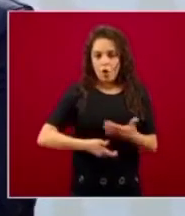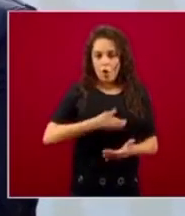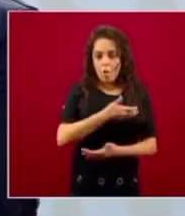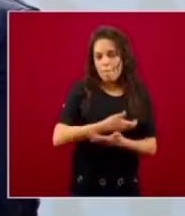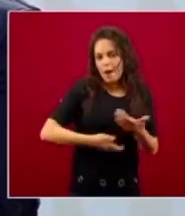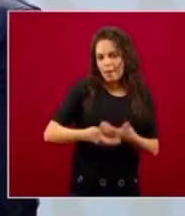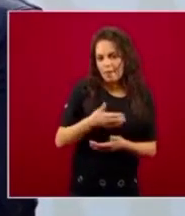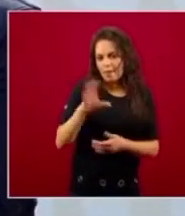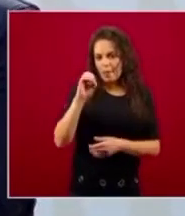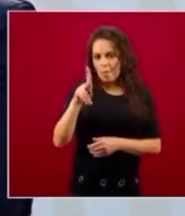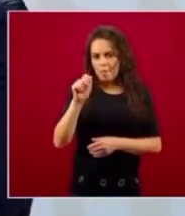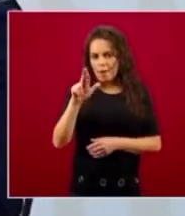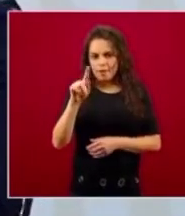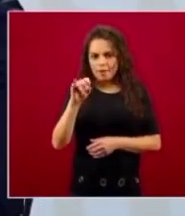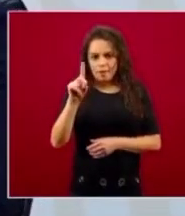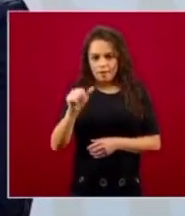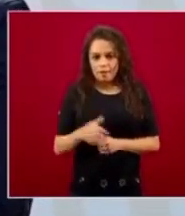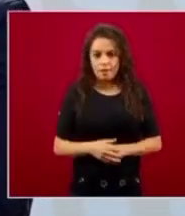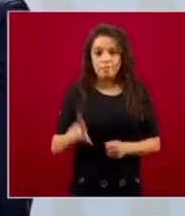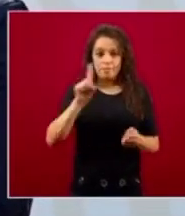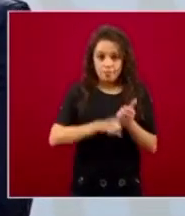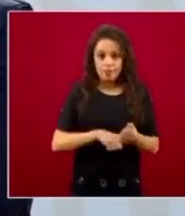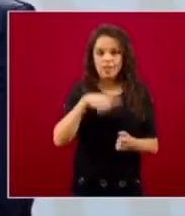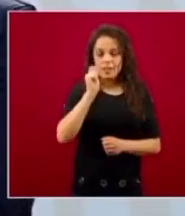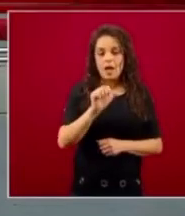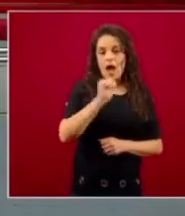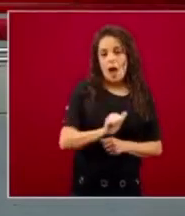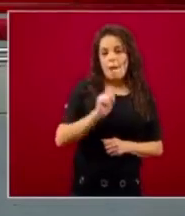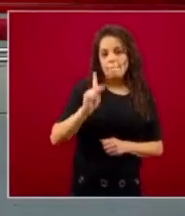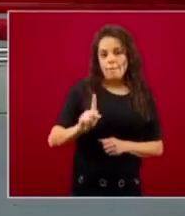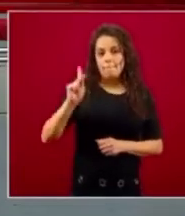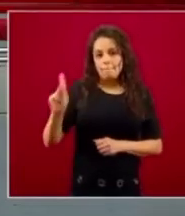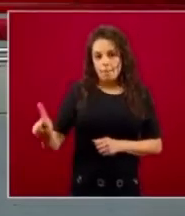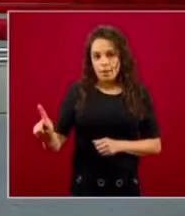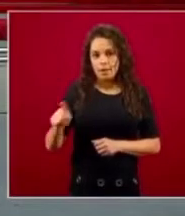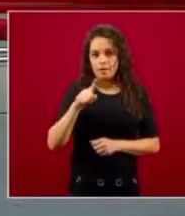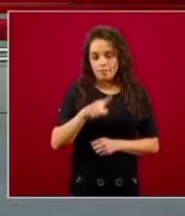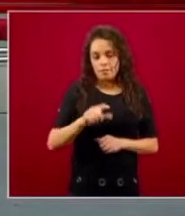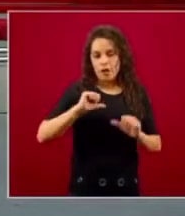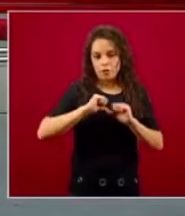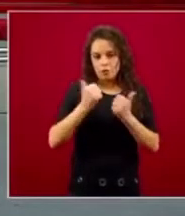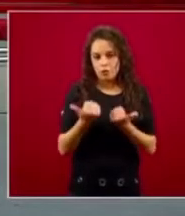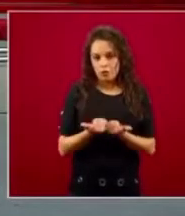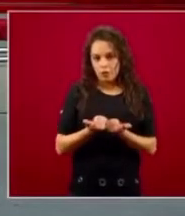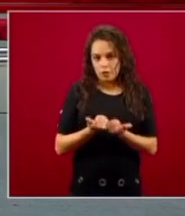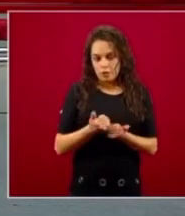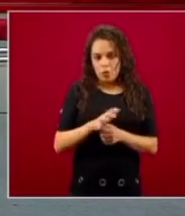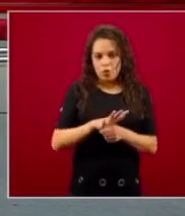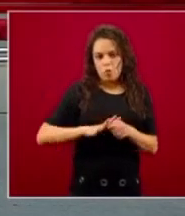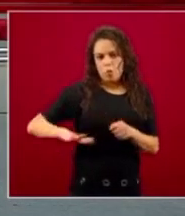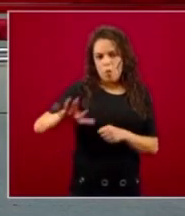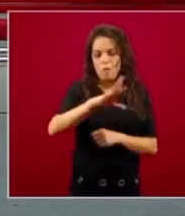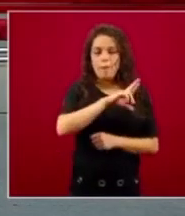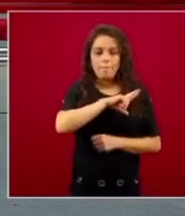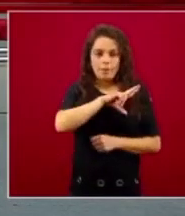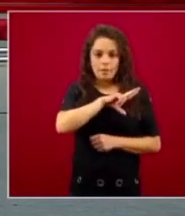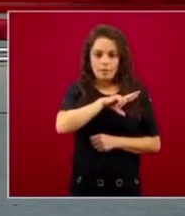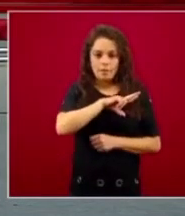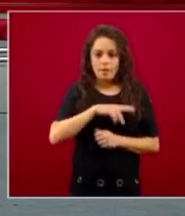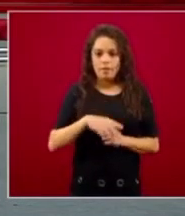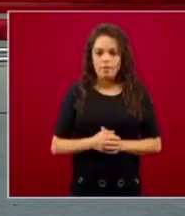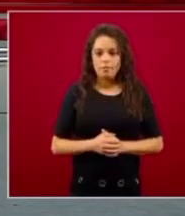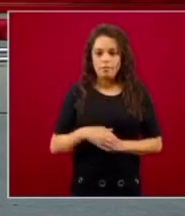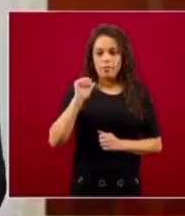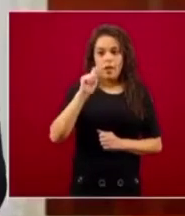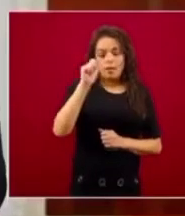una APP, que es una asociación pública-privada, en la que intervienen Altan como empresa